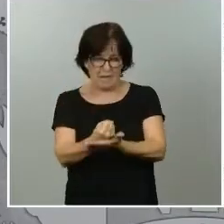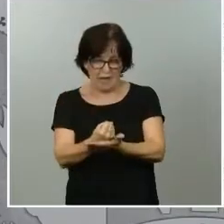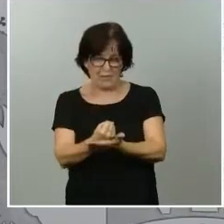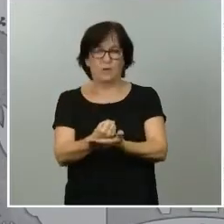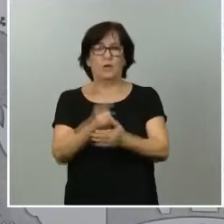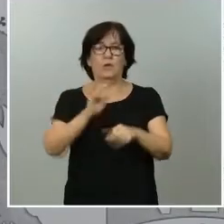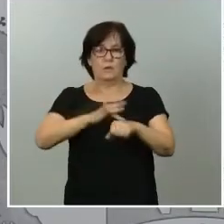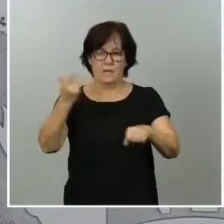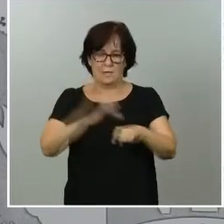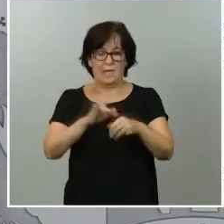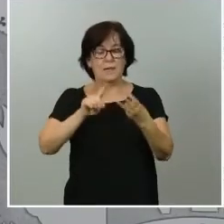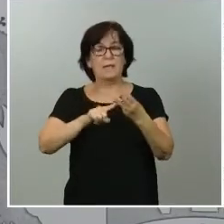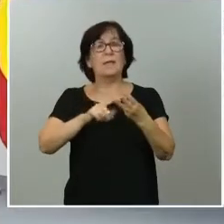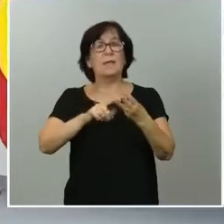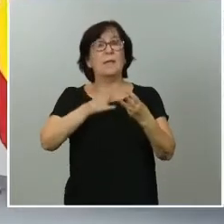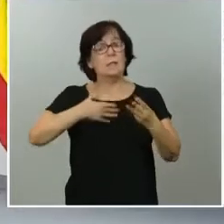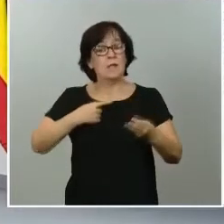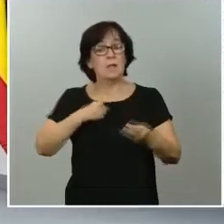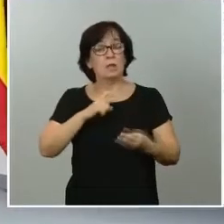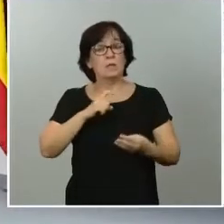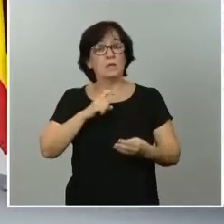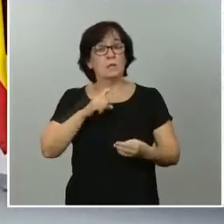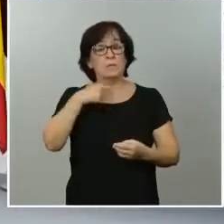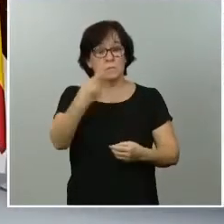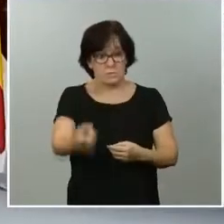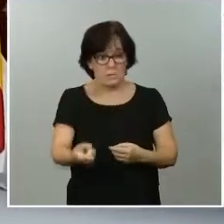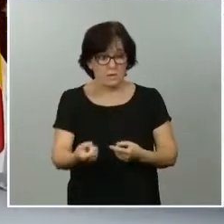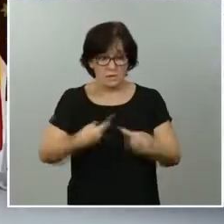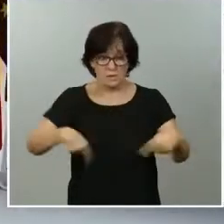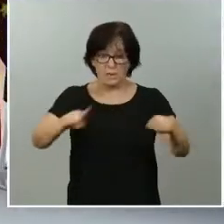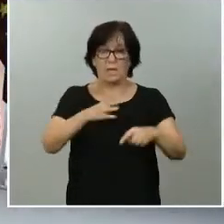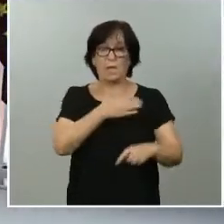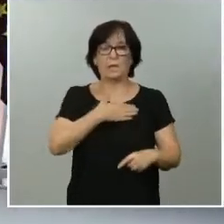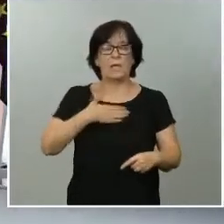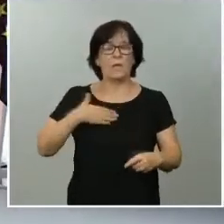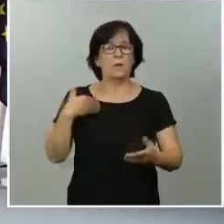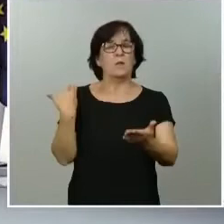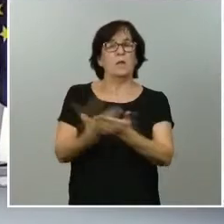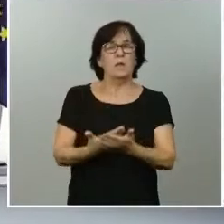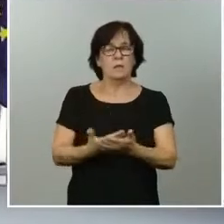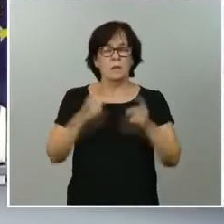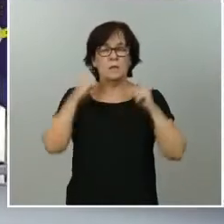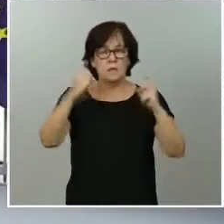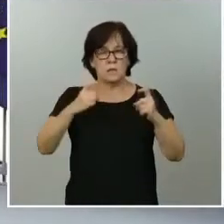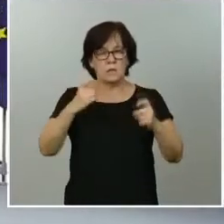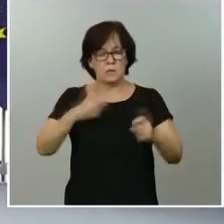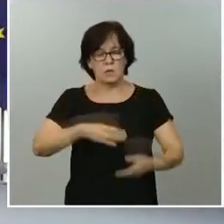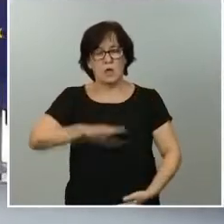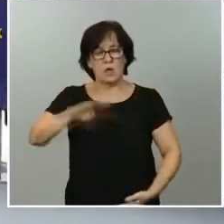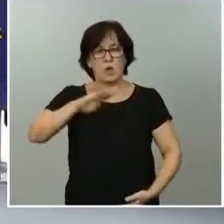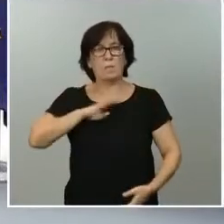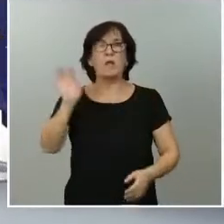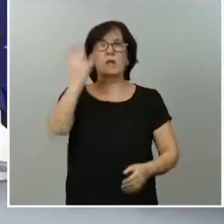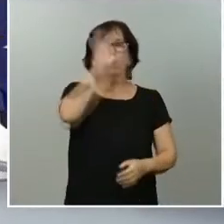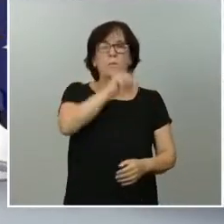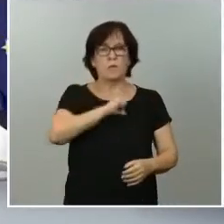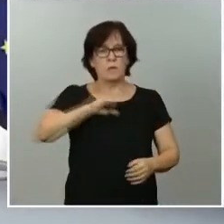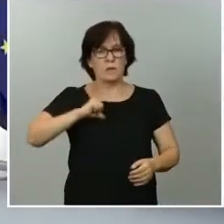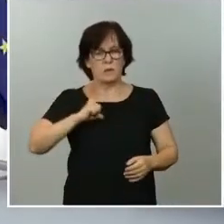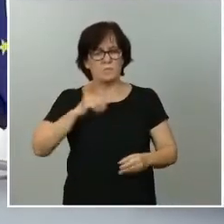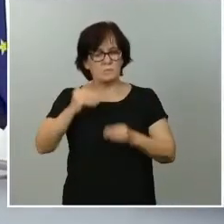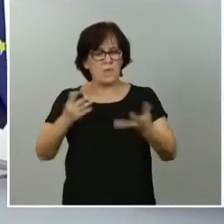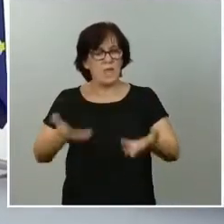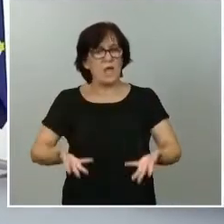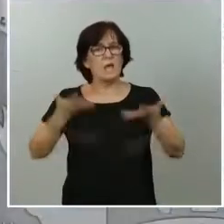Quiero también decirles que queremos proponer el refuerzo de las capacidades que tienen las comunidades autónomas con la puesta a disposición de los medios